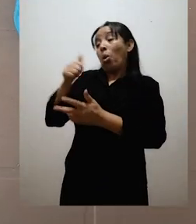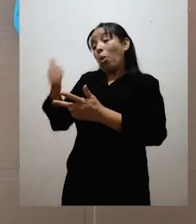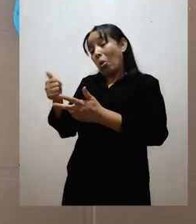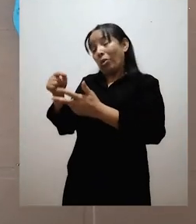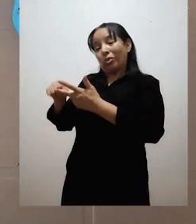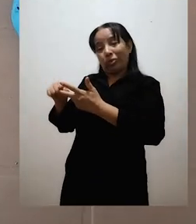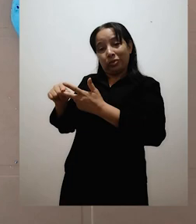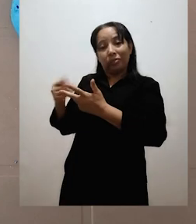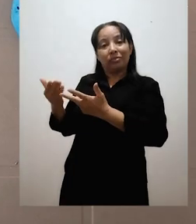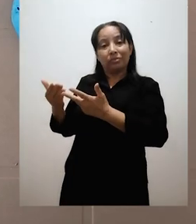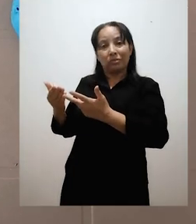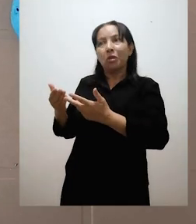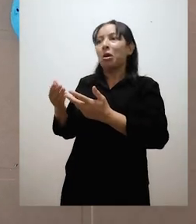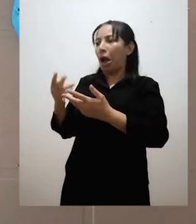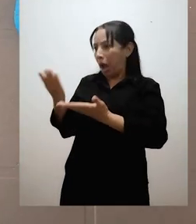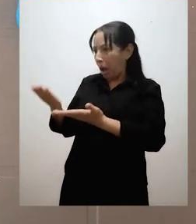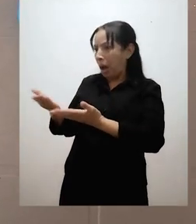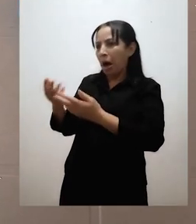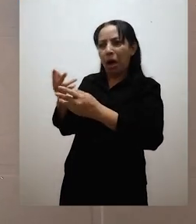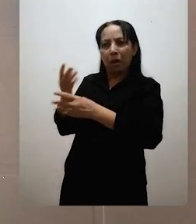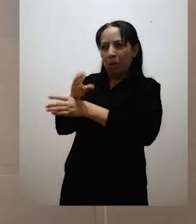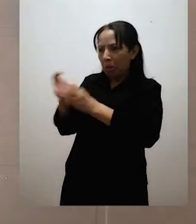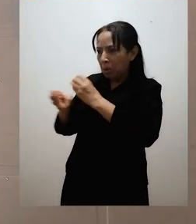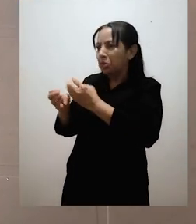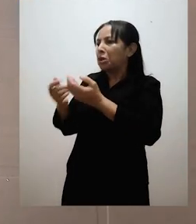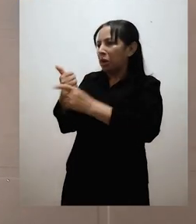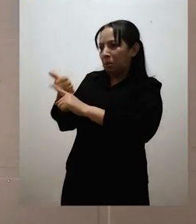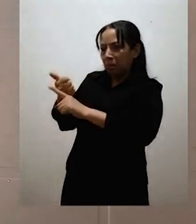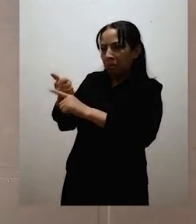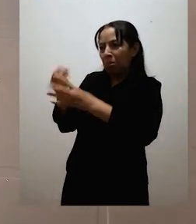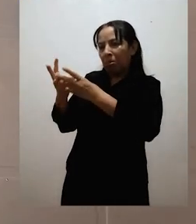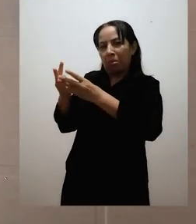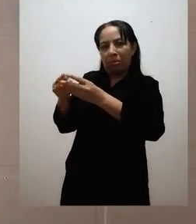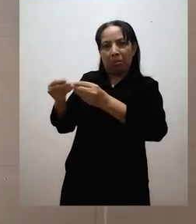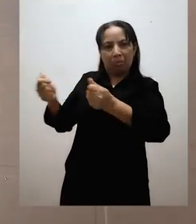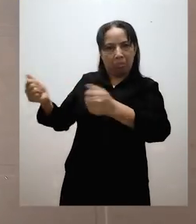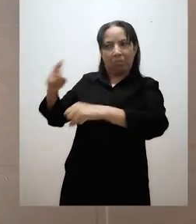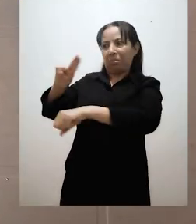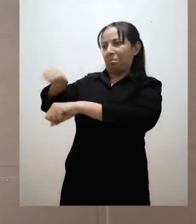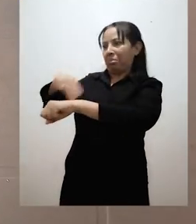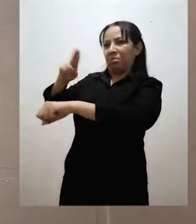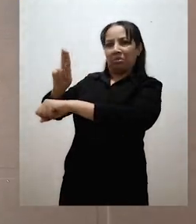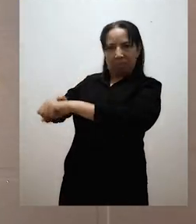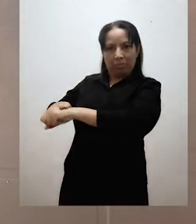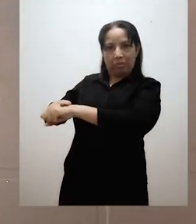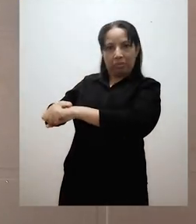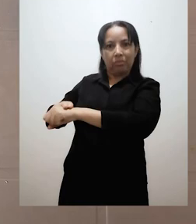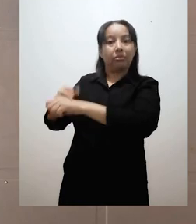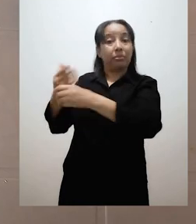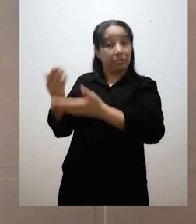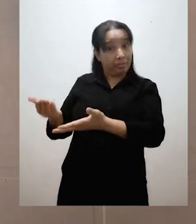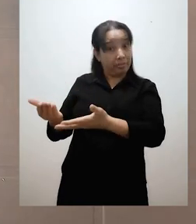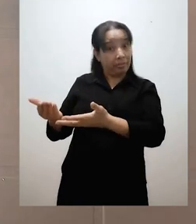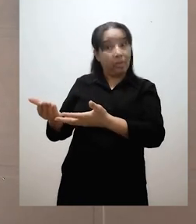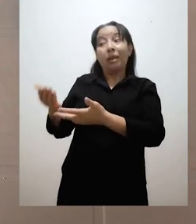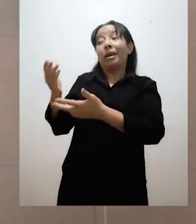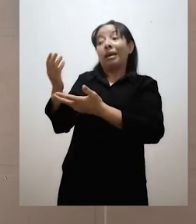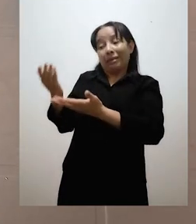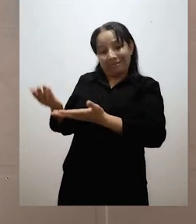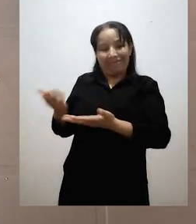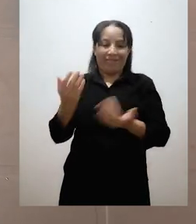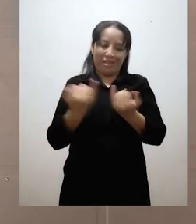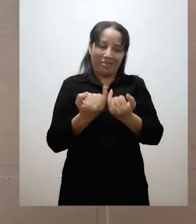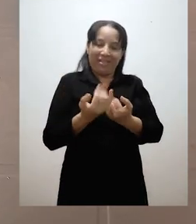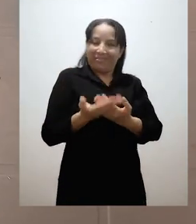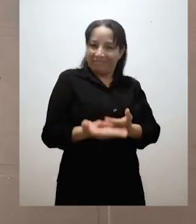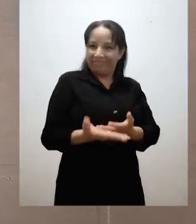por naturaleza se degradan en nuestro medio ambiente. Y por eso esta plastilina ayuda a nuestro medio ambiente.